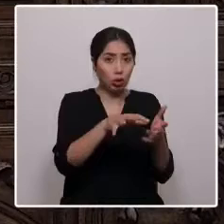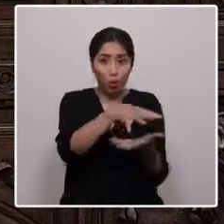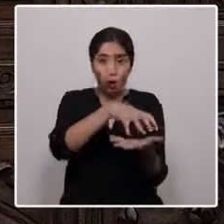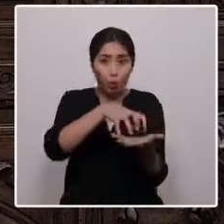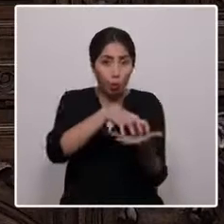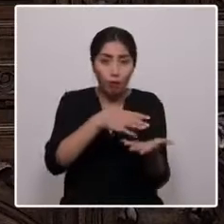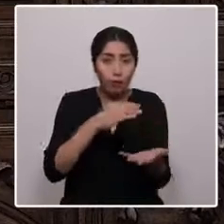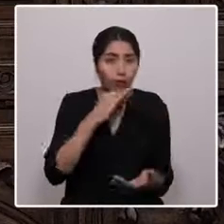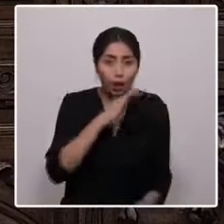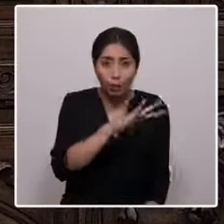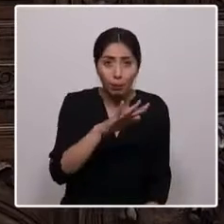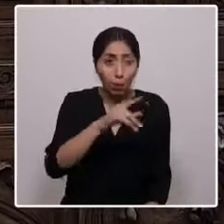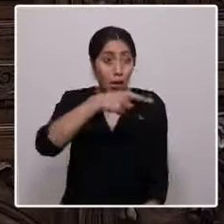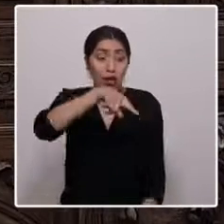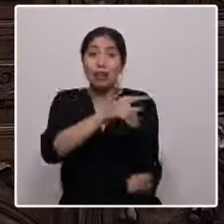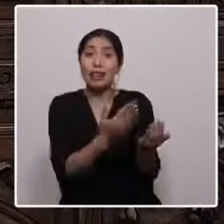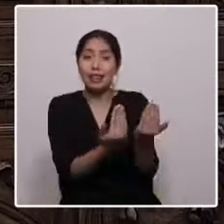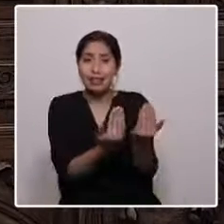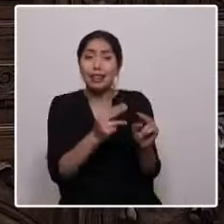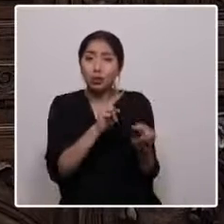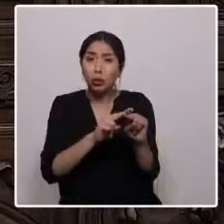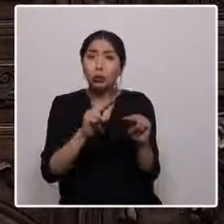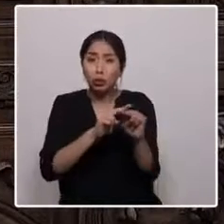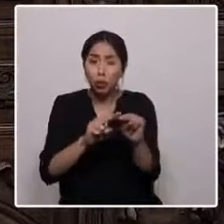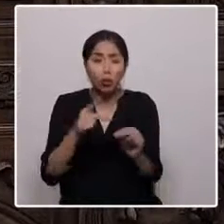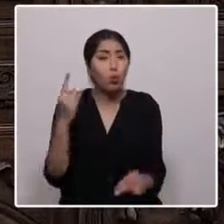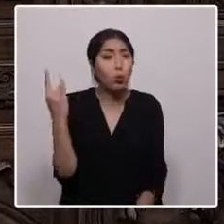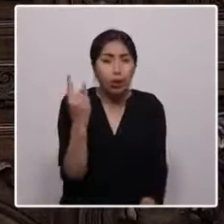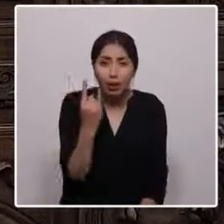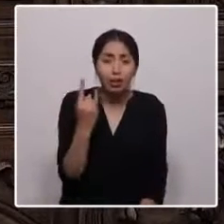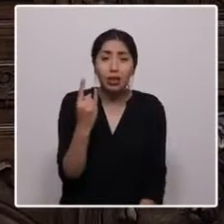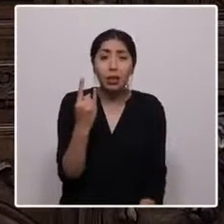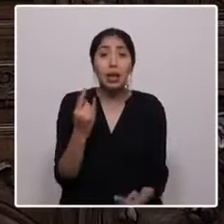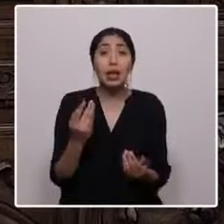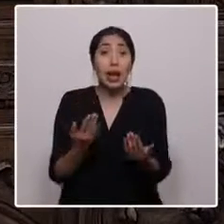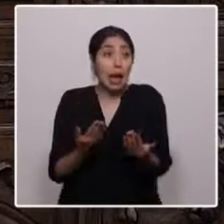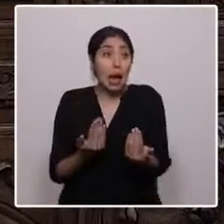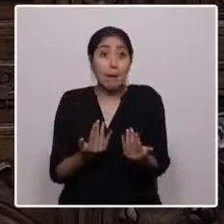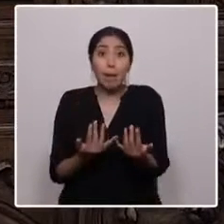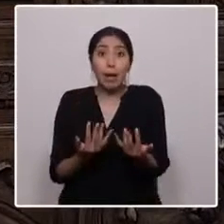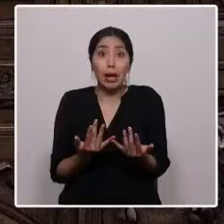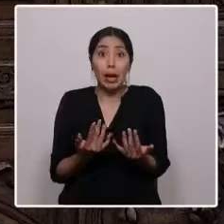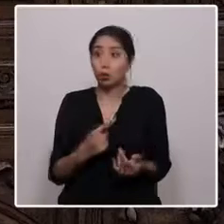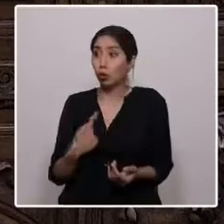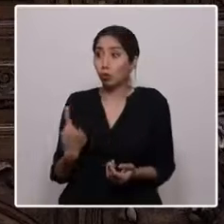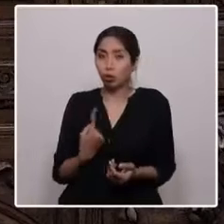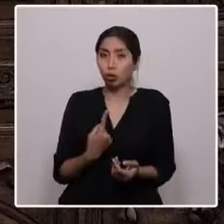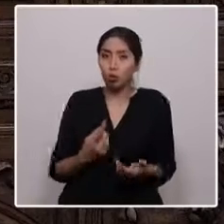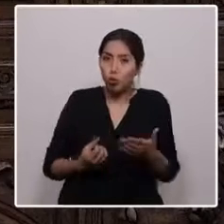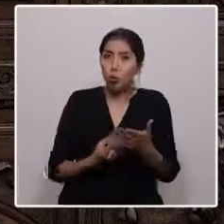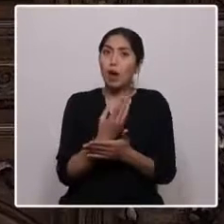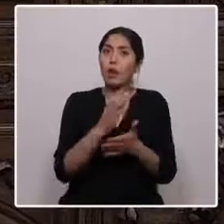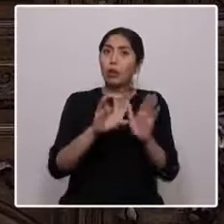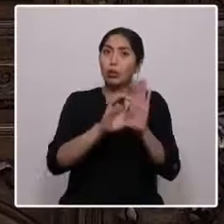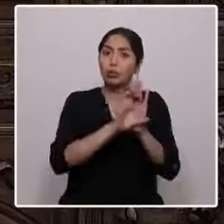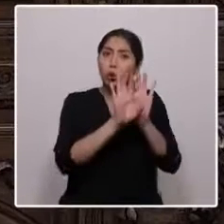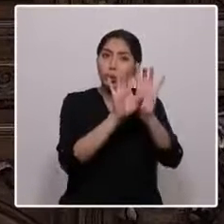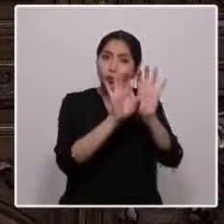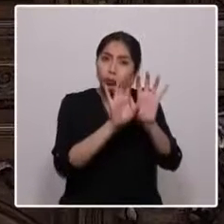necesitan una solución urgente a sus problemas, y que esperan de nosotros la construcción de una nueva constitución que esté